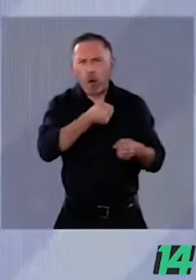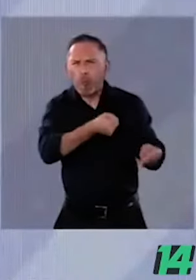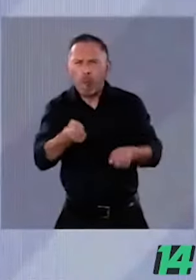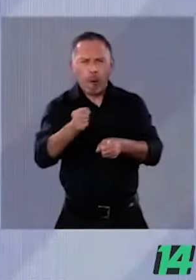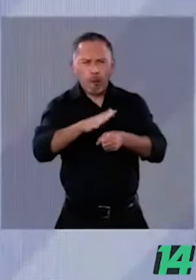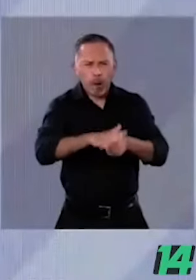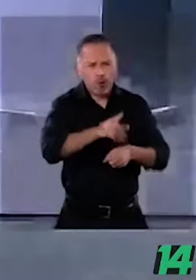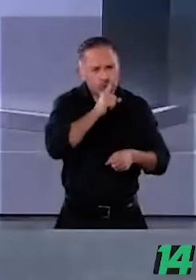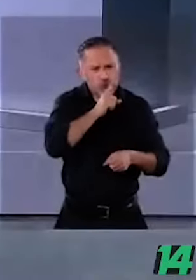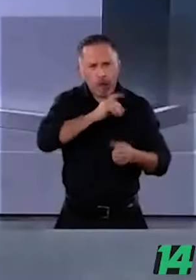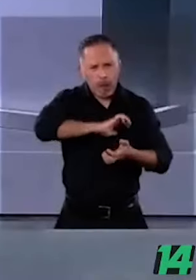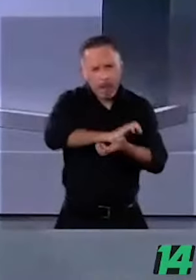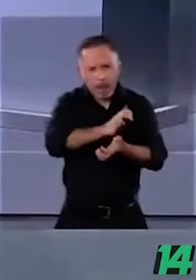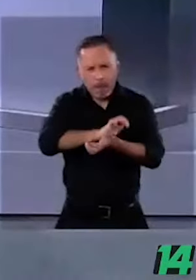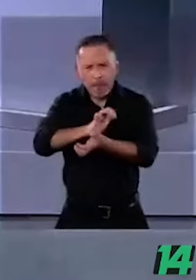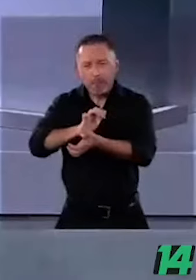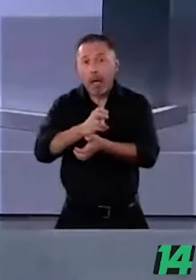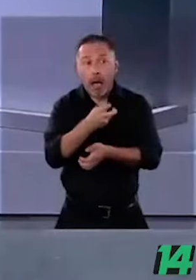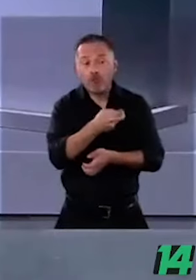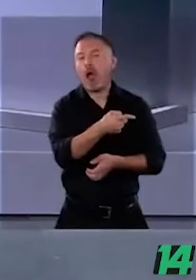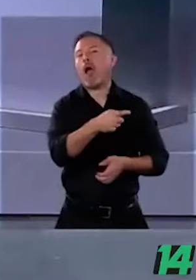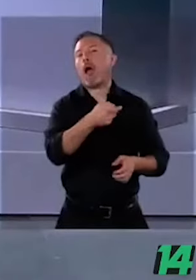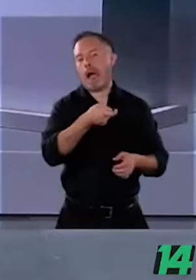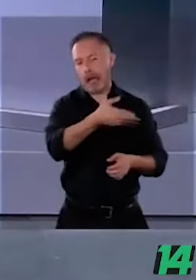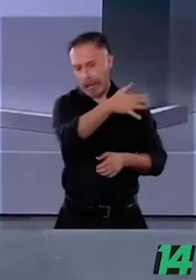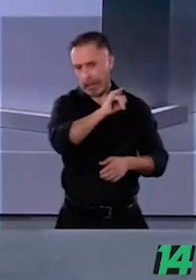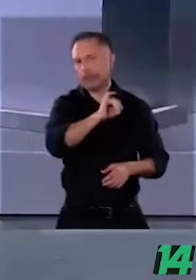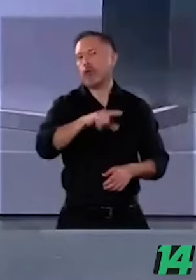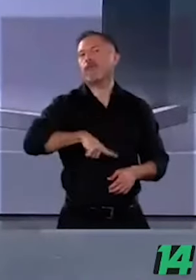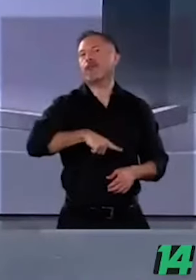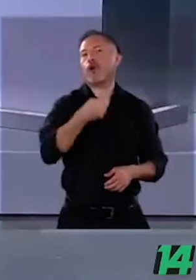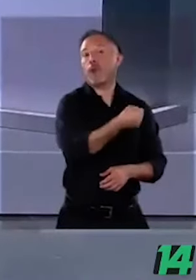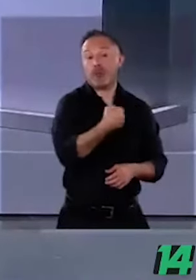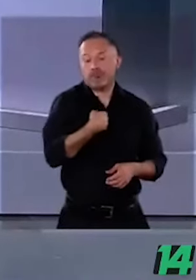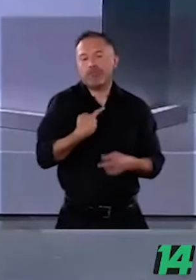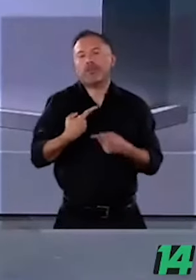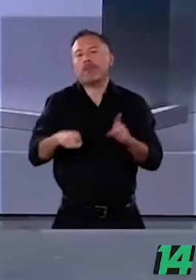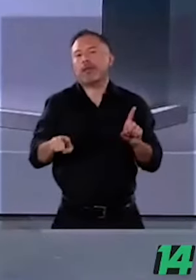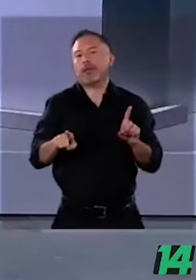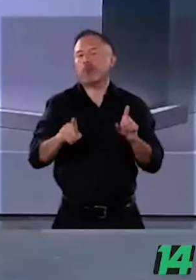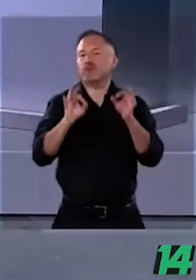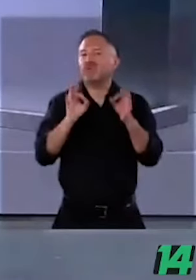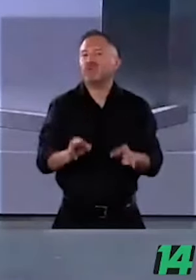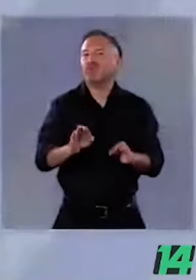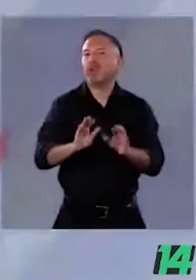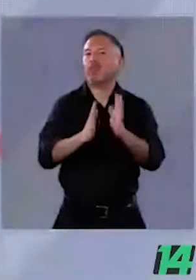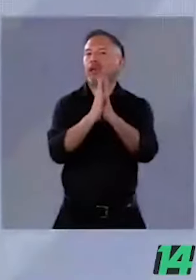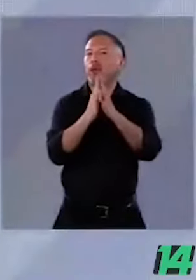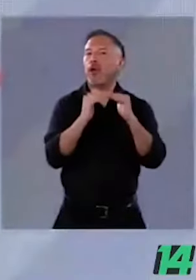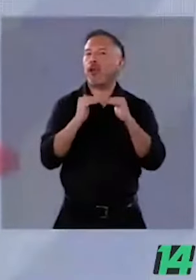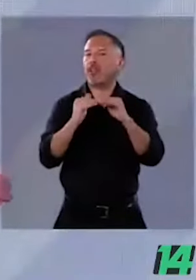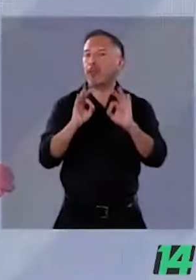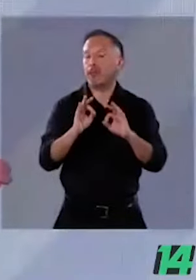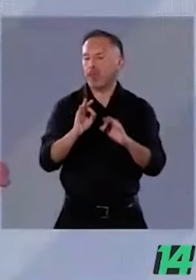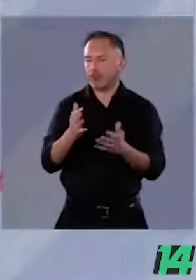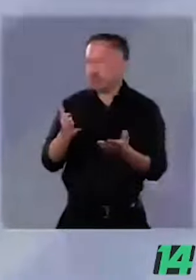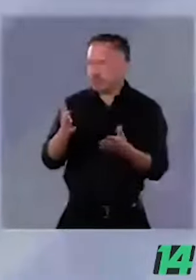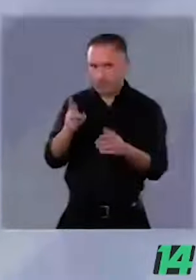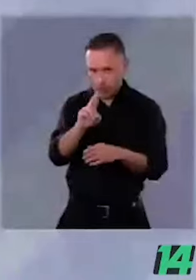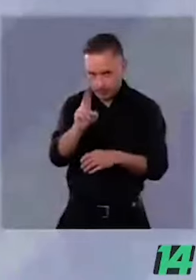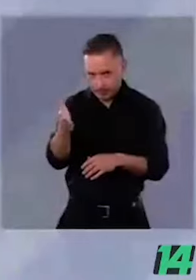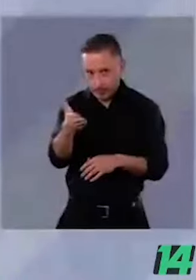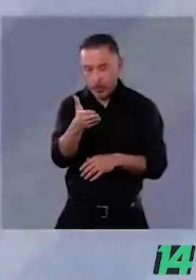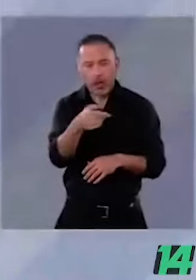Nosotros, democracia. Momento de la réplica. Es el turno de la candidata Xochitl Gálvez. Tiene a Manuel Bartlett en su gobierno,